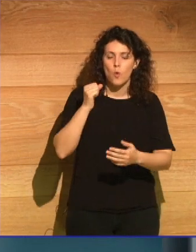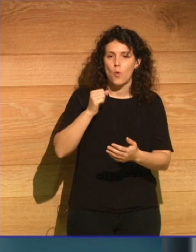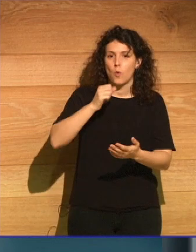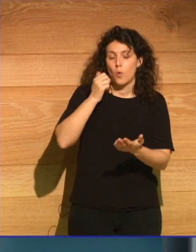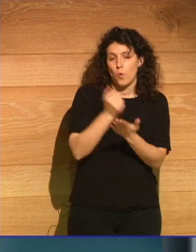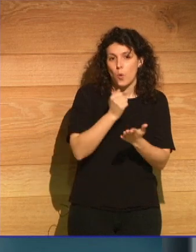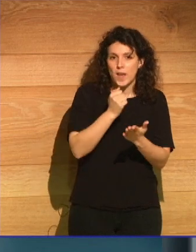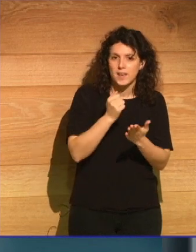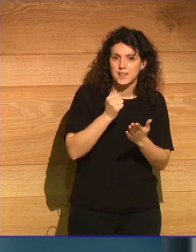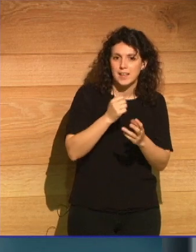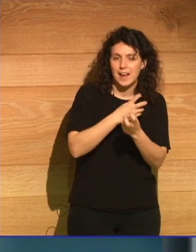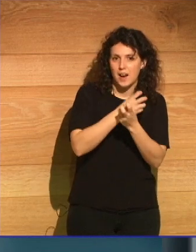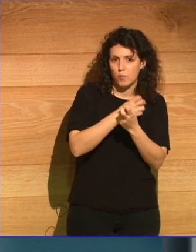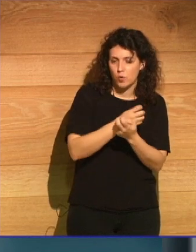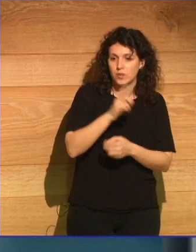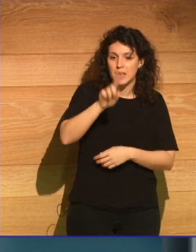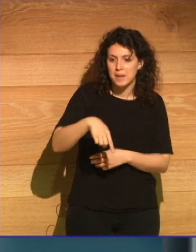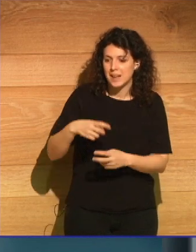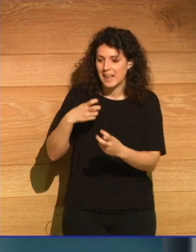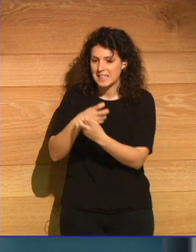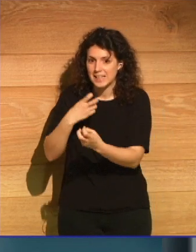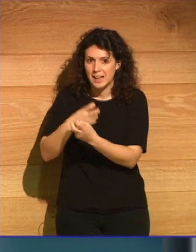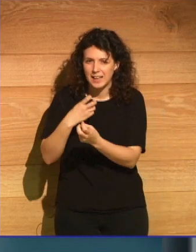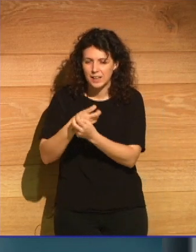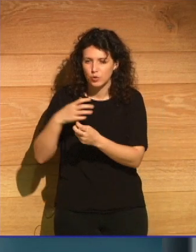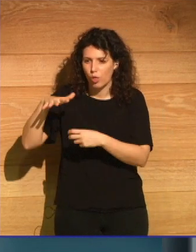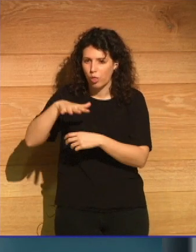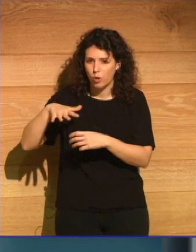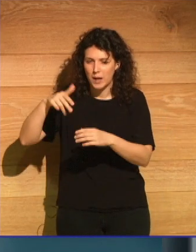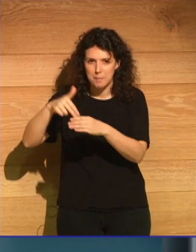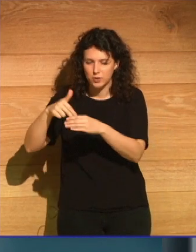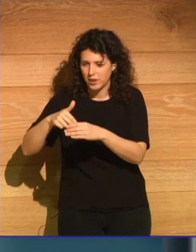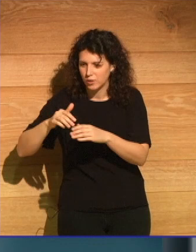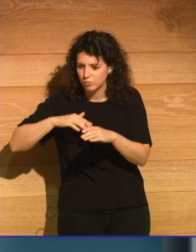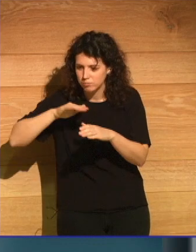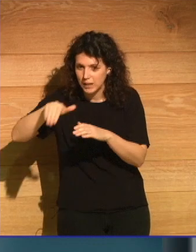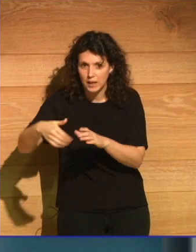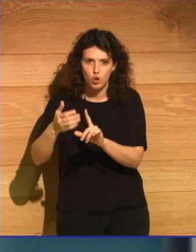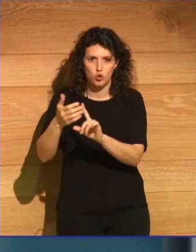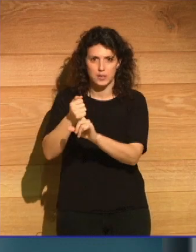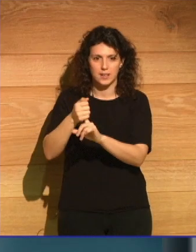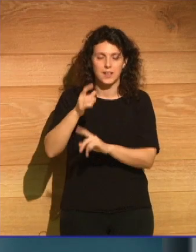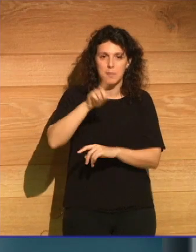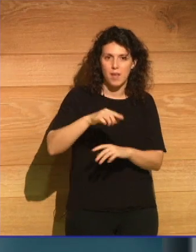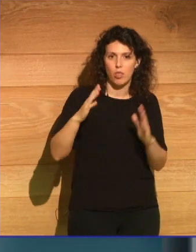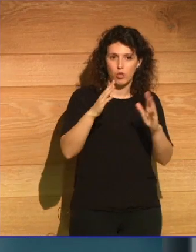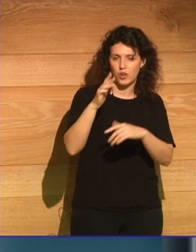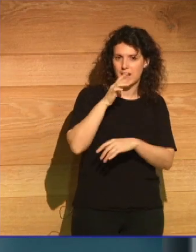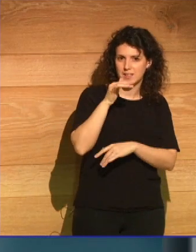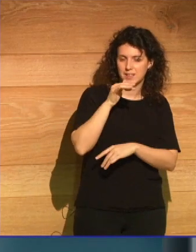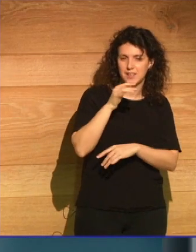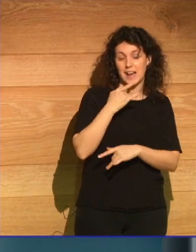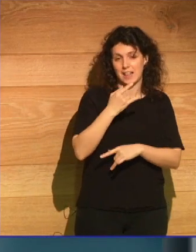encontrarán en los esqueletos de los petroleros varados, en los vestigios radiactivos, en las estructuras de